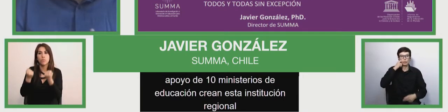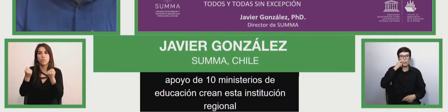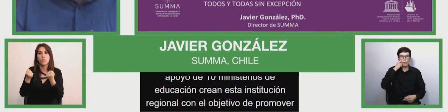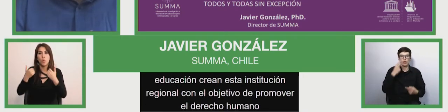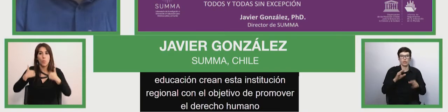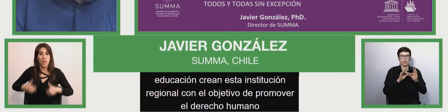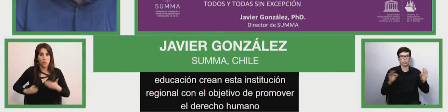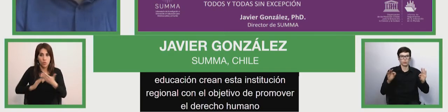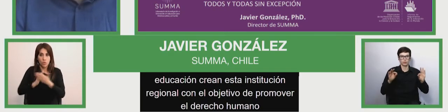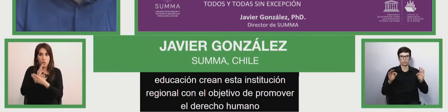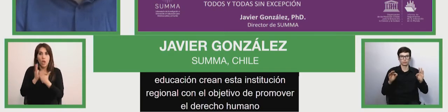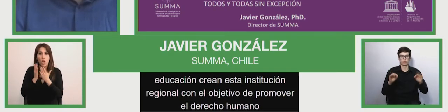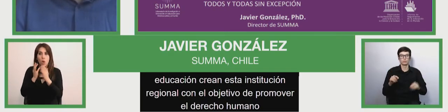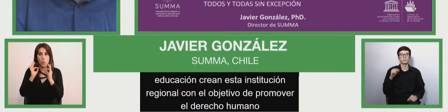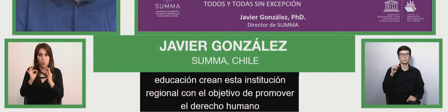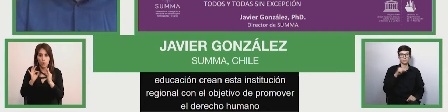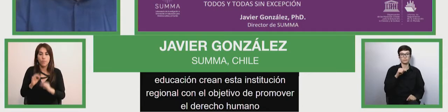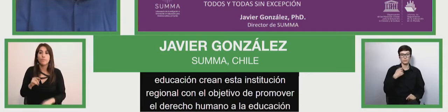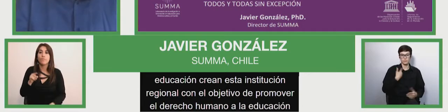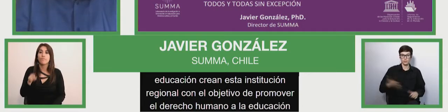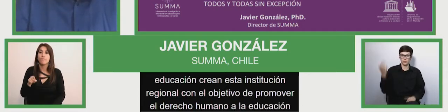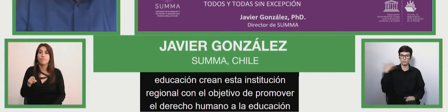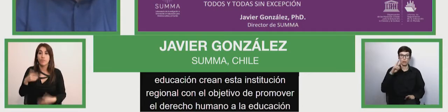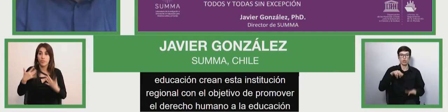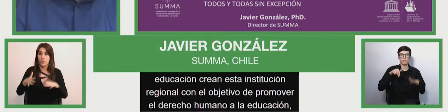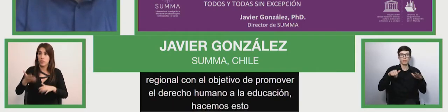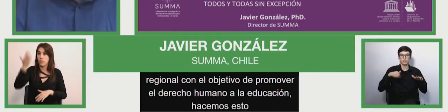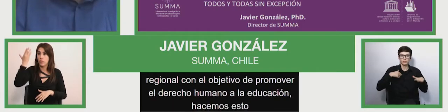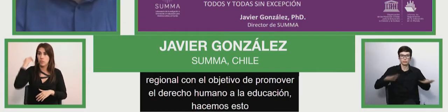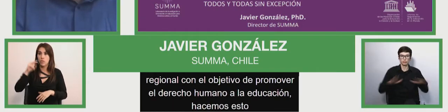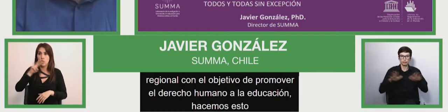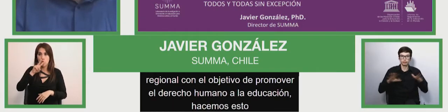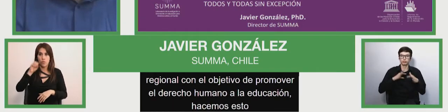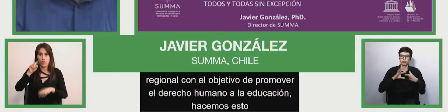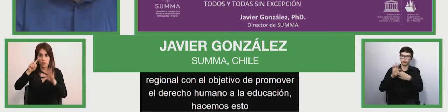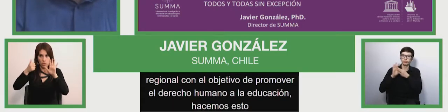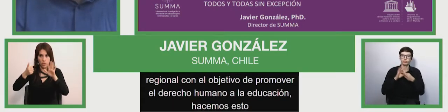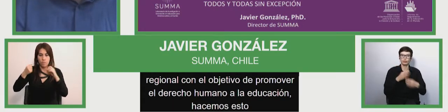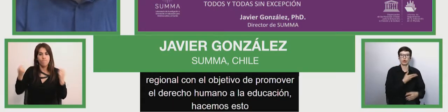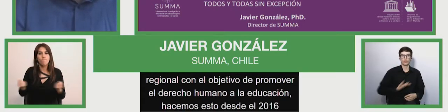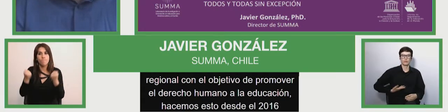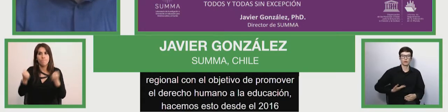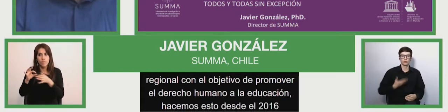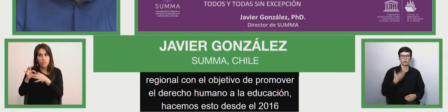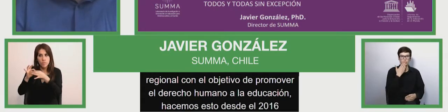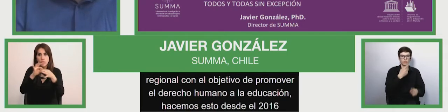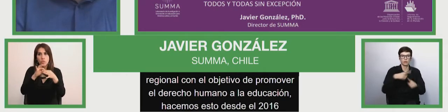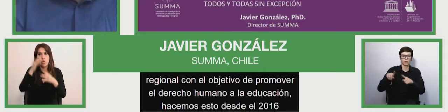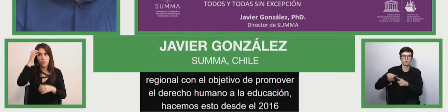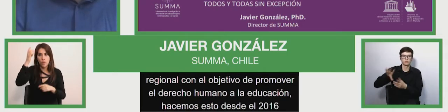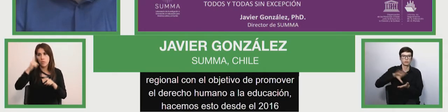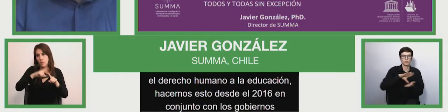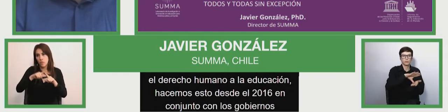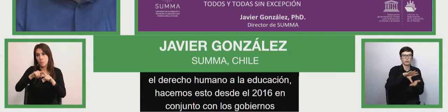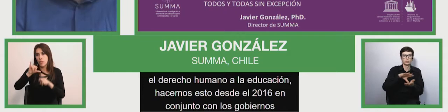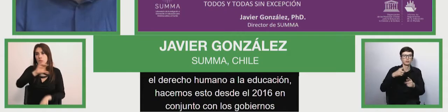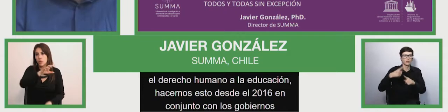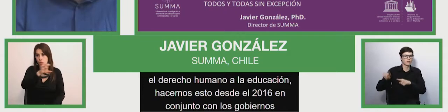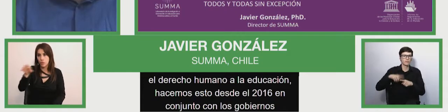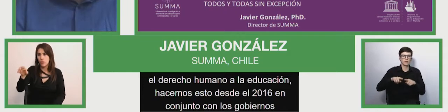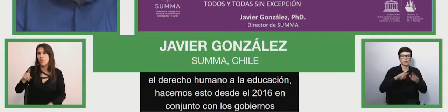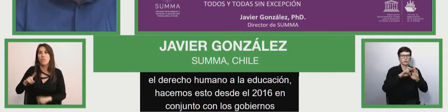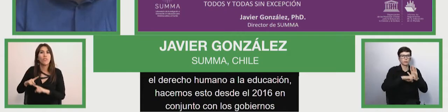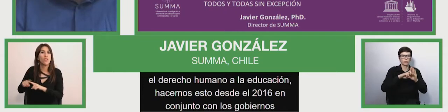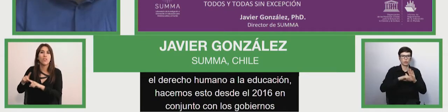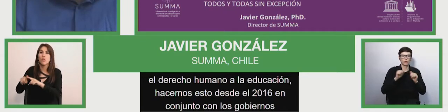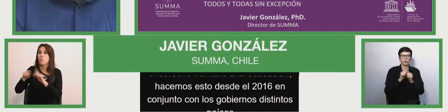Hacemos esto desde, como digo, desde el dos mil dieciséis en conjunto con los gobiernos y también en distintos países a través de distintos proyectos con